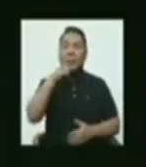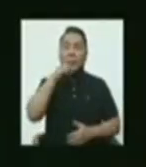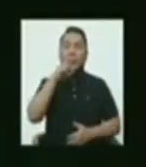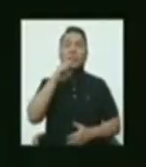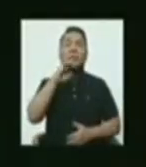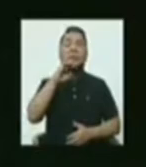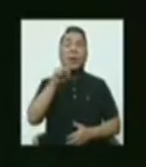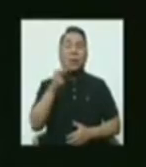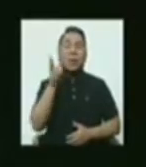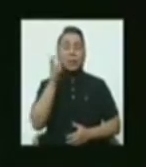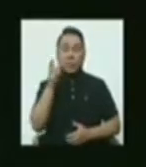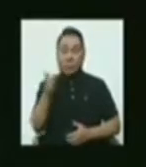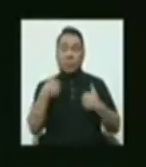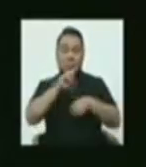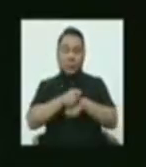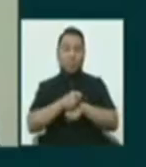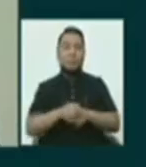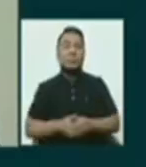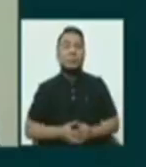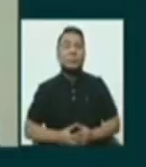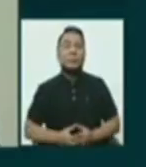La escuchamos, tiene también un minuto.